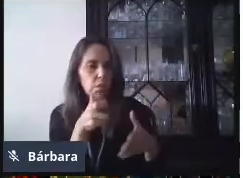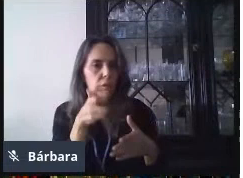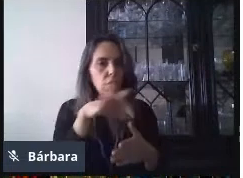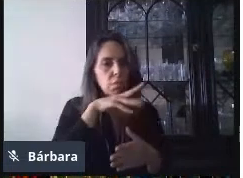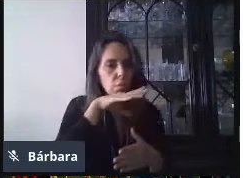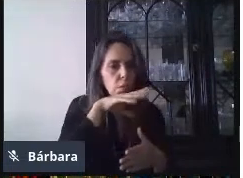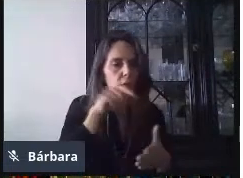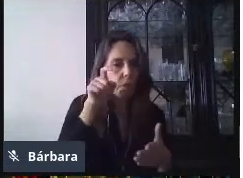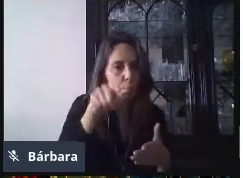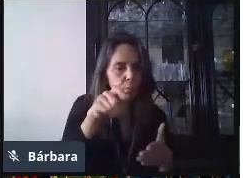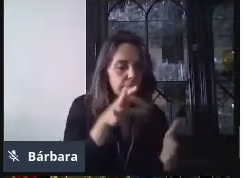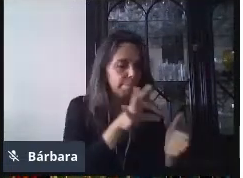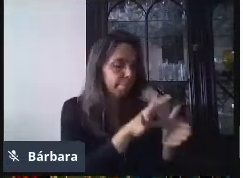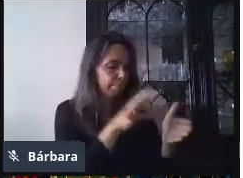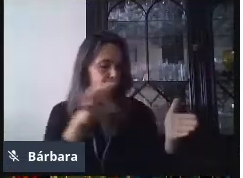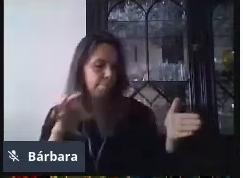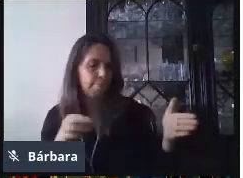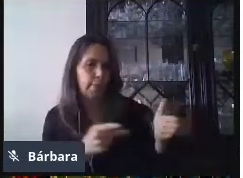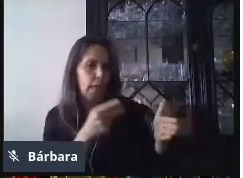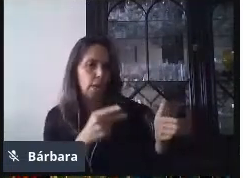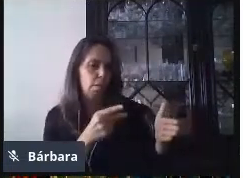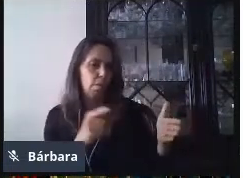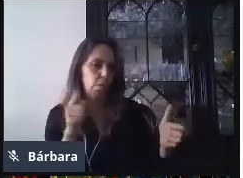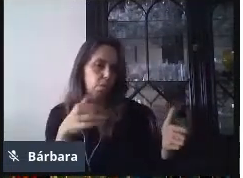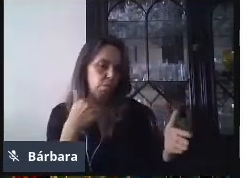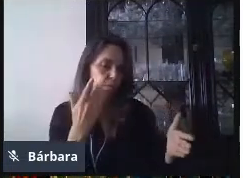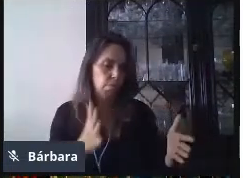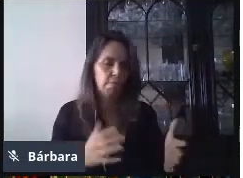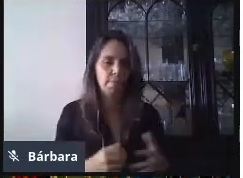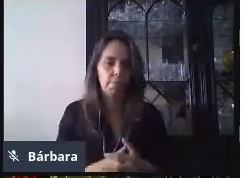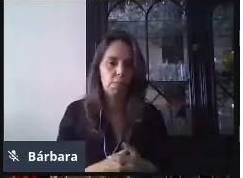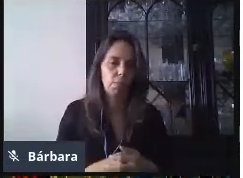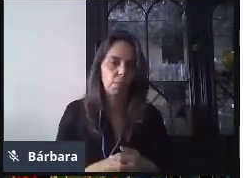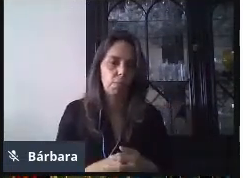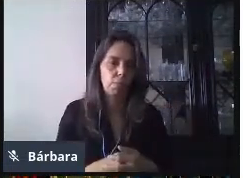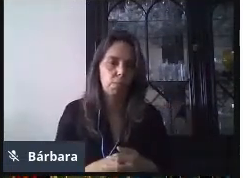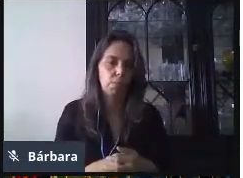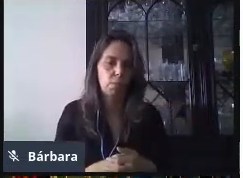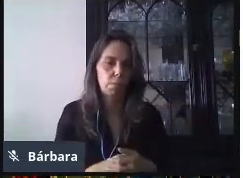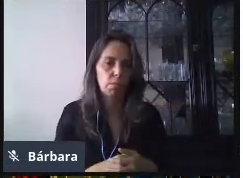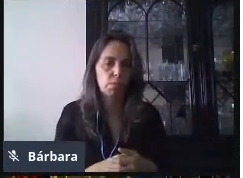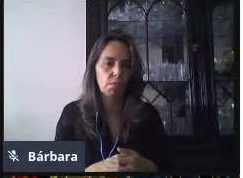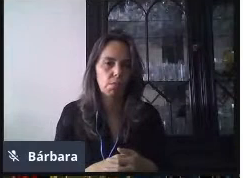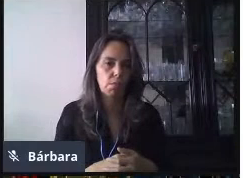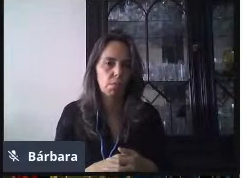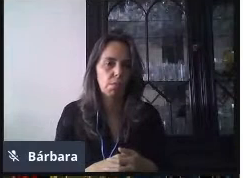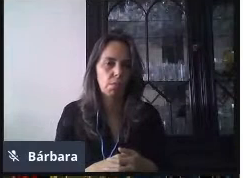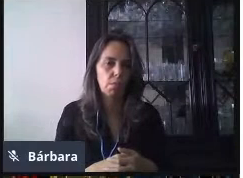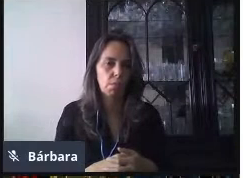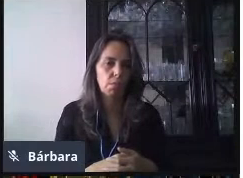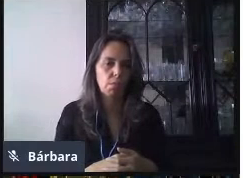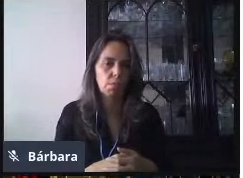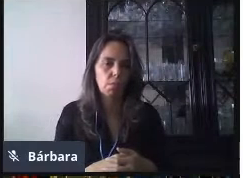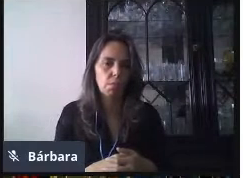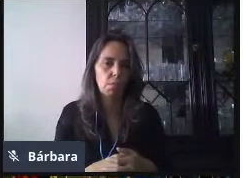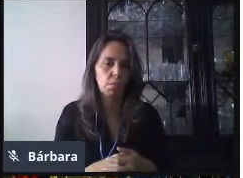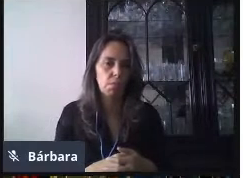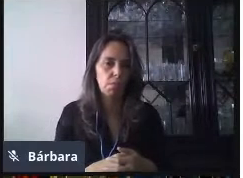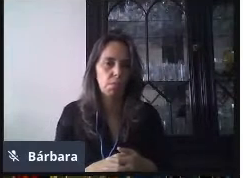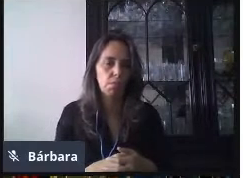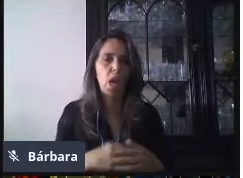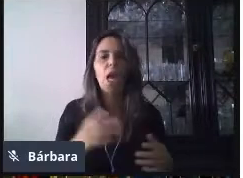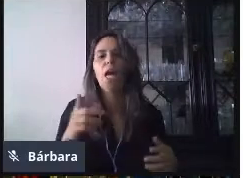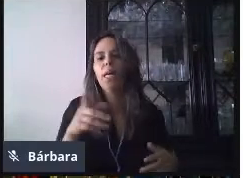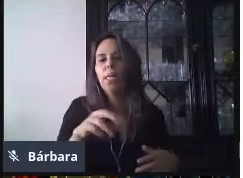¿Esto qué quiere decir? Que a lo mejor tenemos preguntas similares y lo único que quiero es quitar esta, a lo mejor una